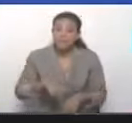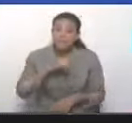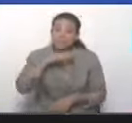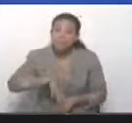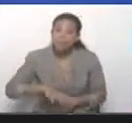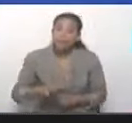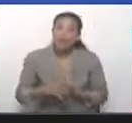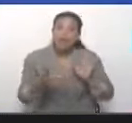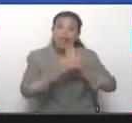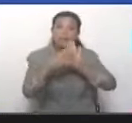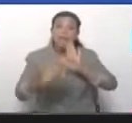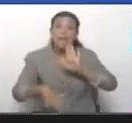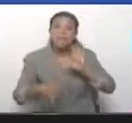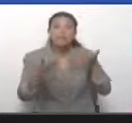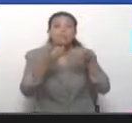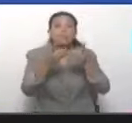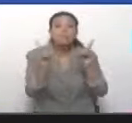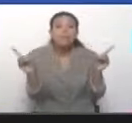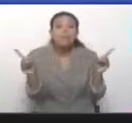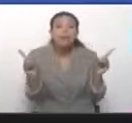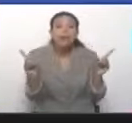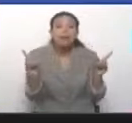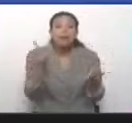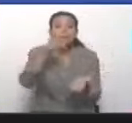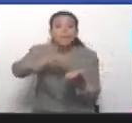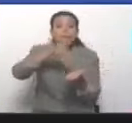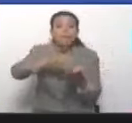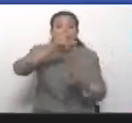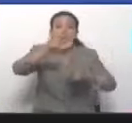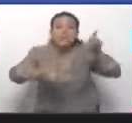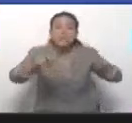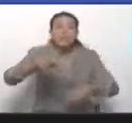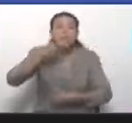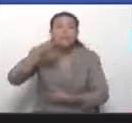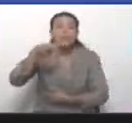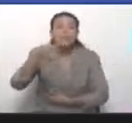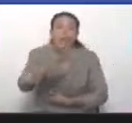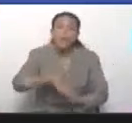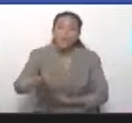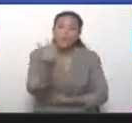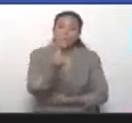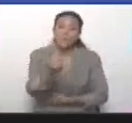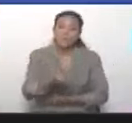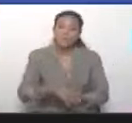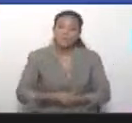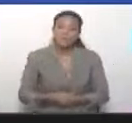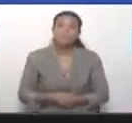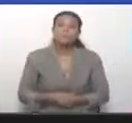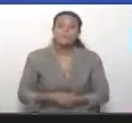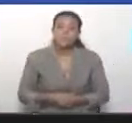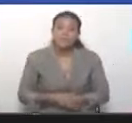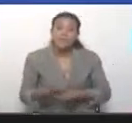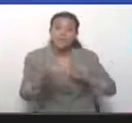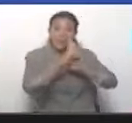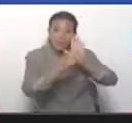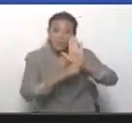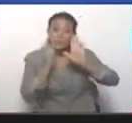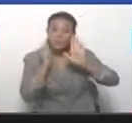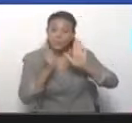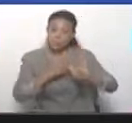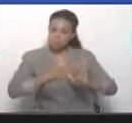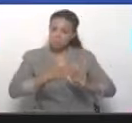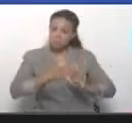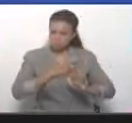Los derechos democráticos y civiles y políticos del pueblo de Venezuela, en pleno ejercicio de su